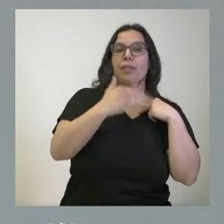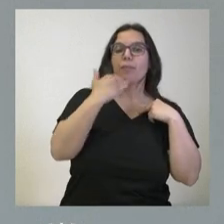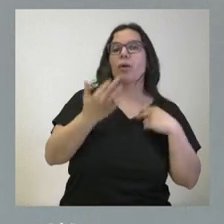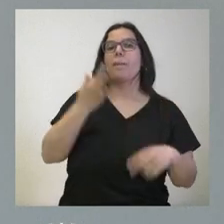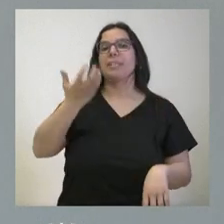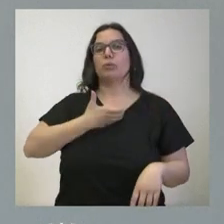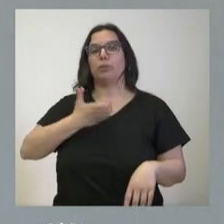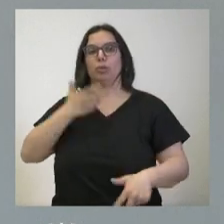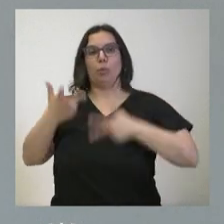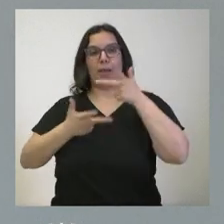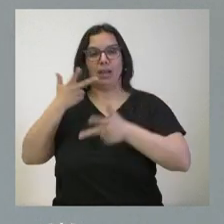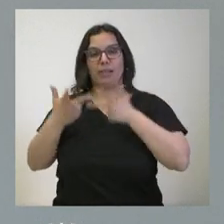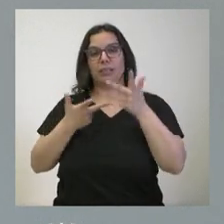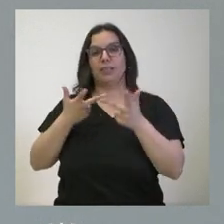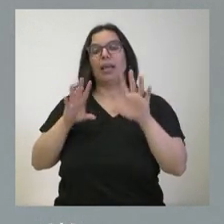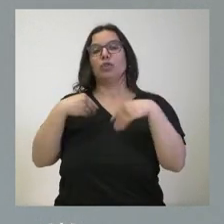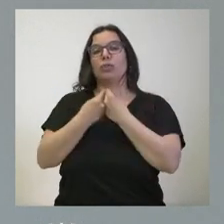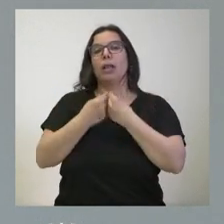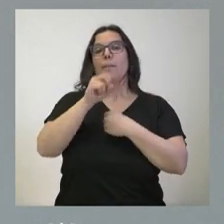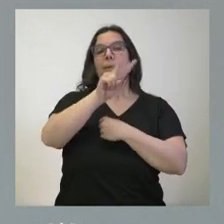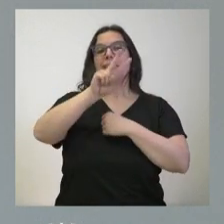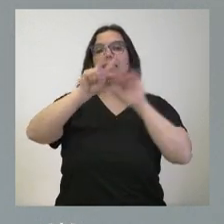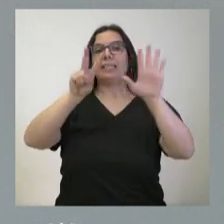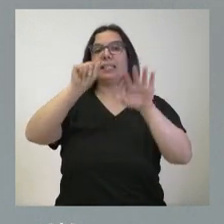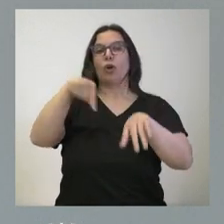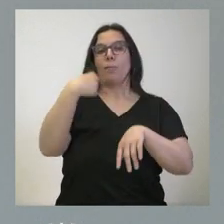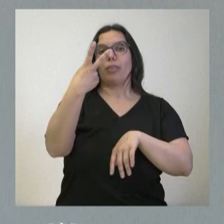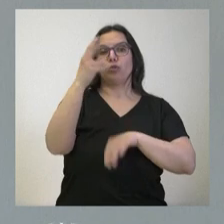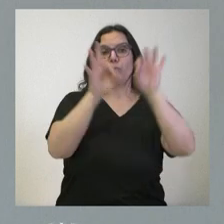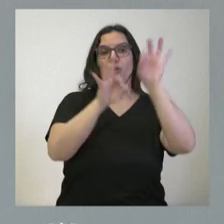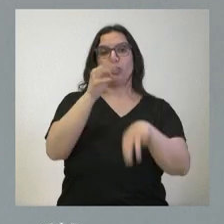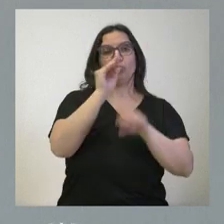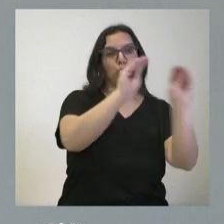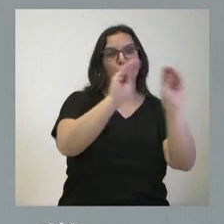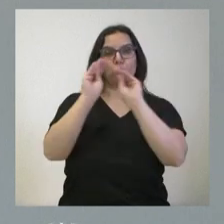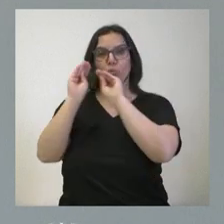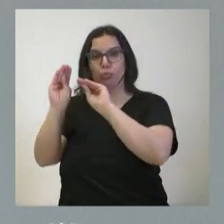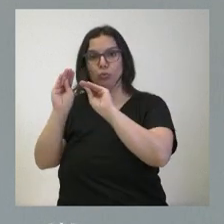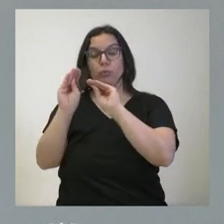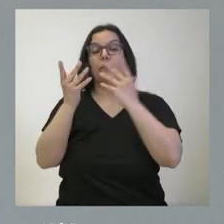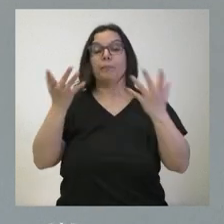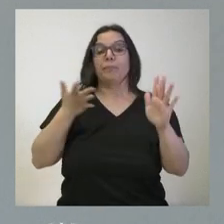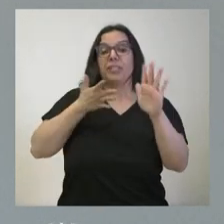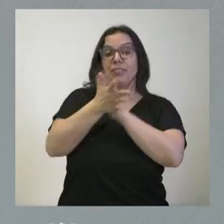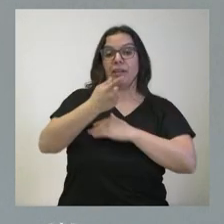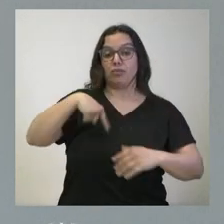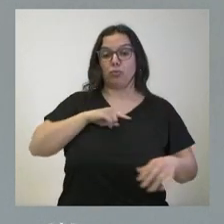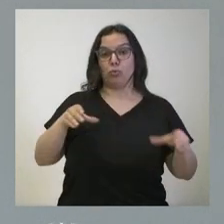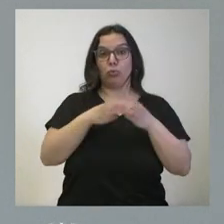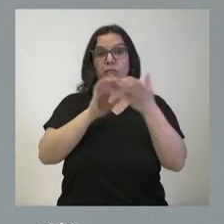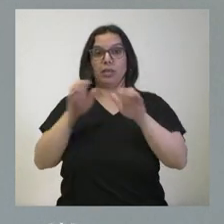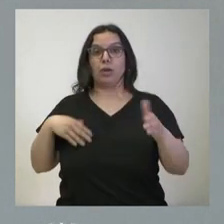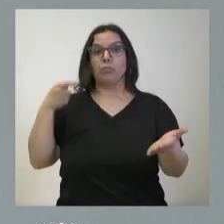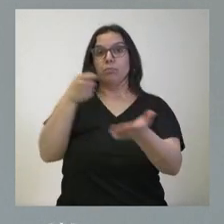Ayuntamiento de Benavente, a razón del 27,2% cada una de ellas. En definitiva, la Junta de Castilla y León va a poner 5